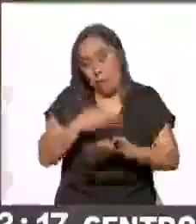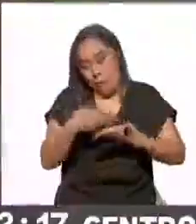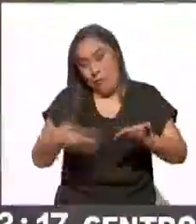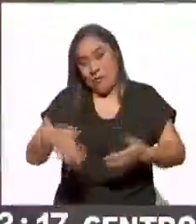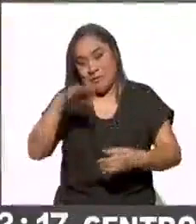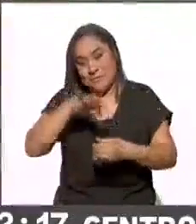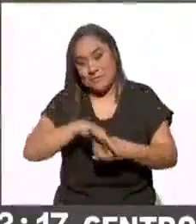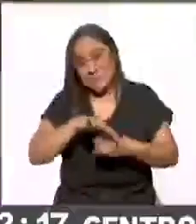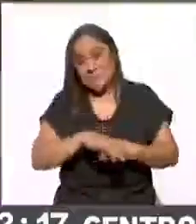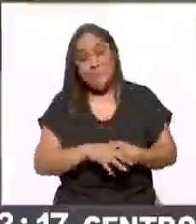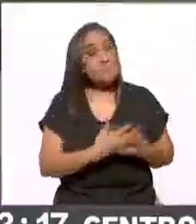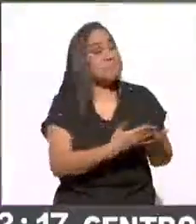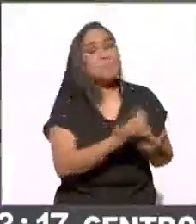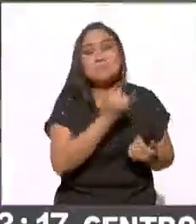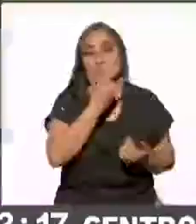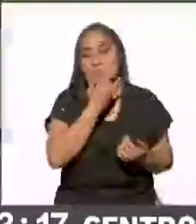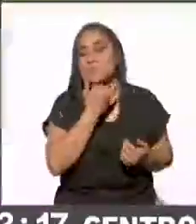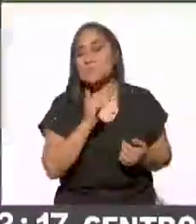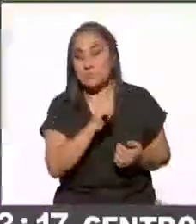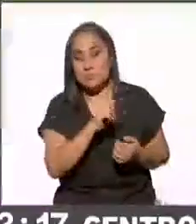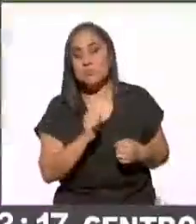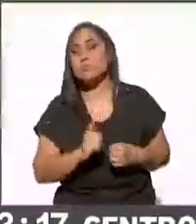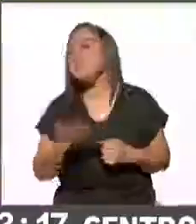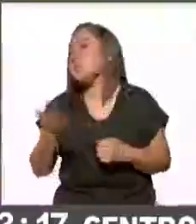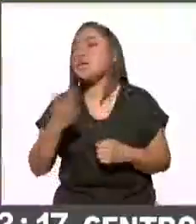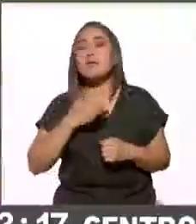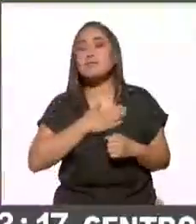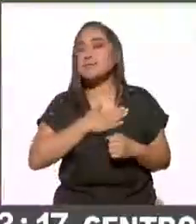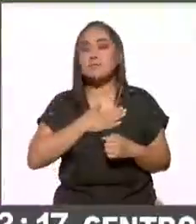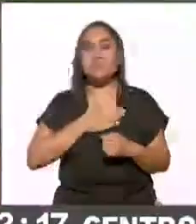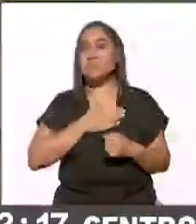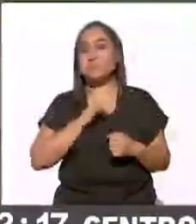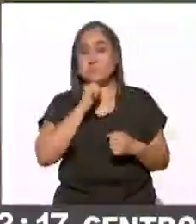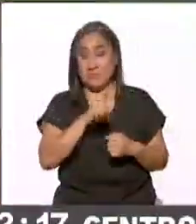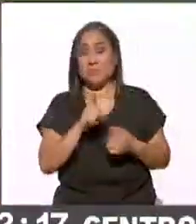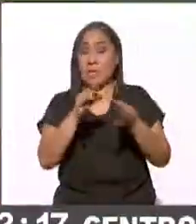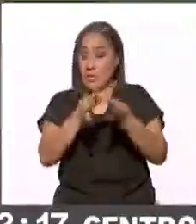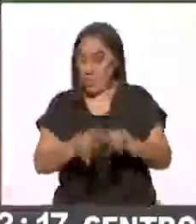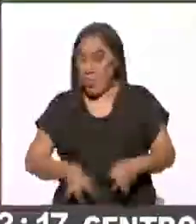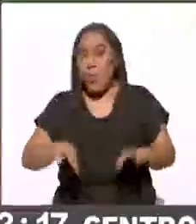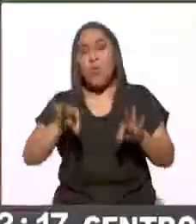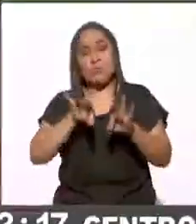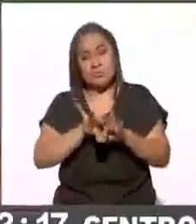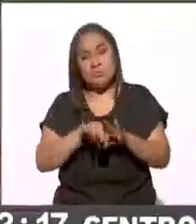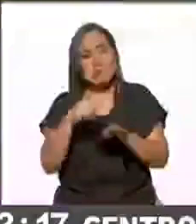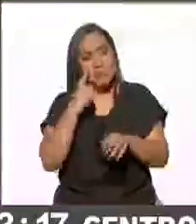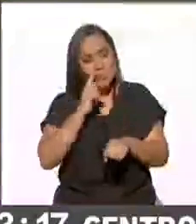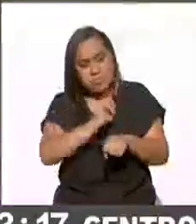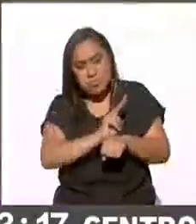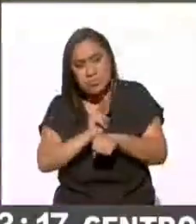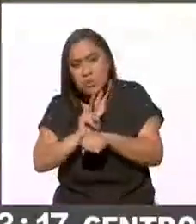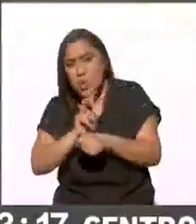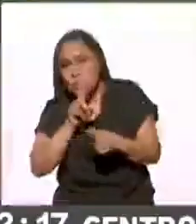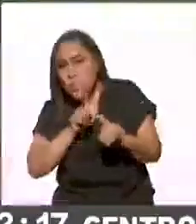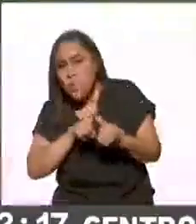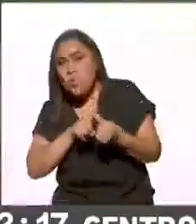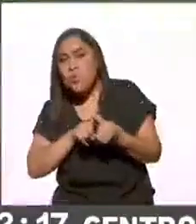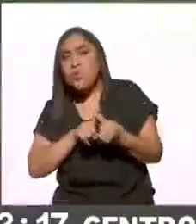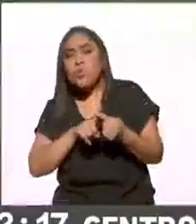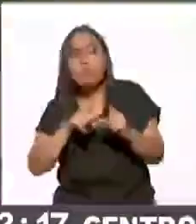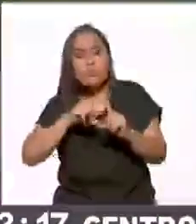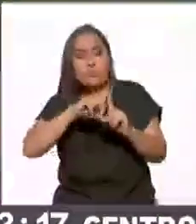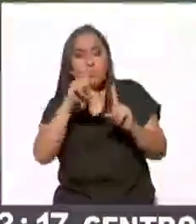perdón, Ana. Incluso creo que es importante mencionar que es muy importante identificar de qué lugares de la República